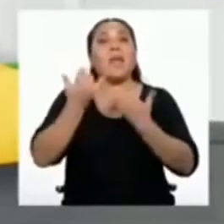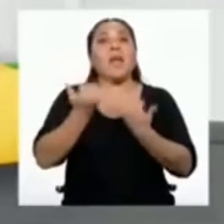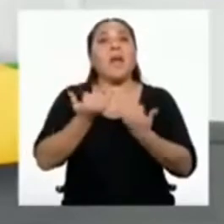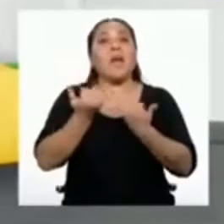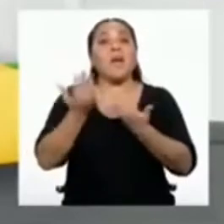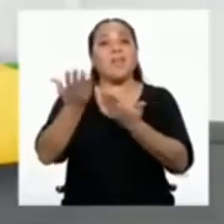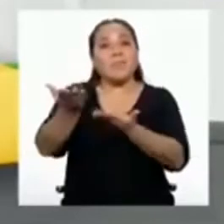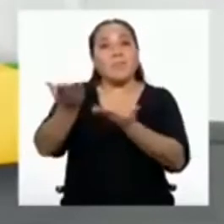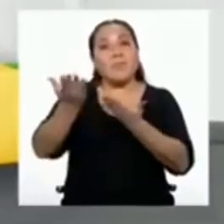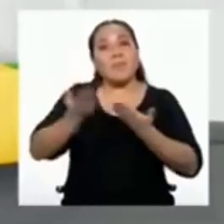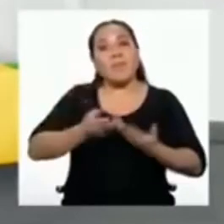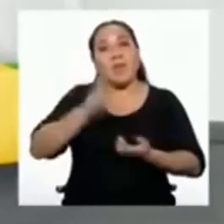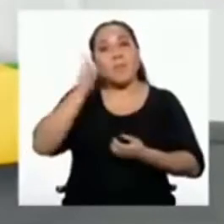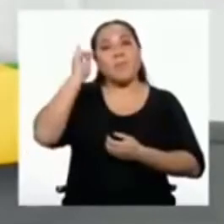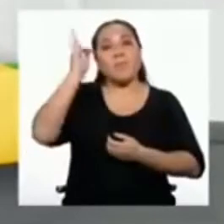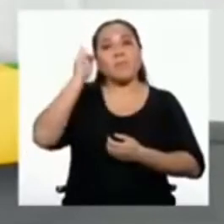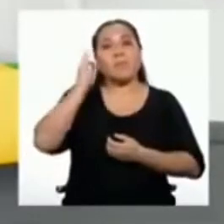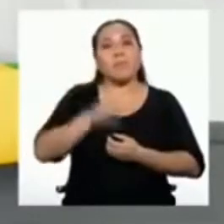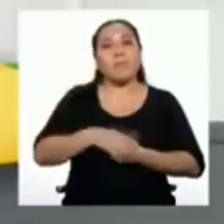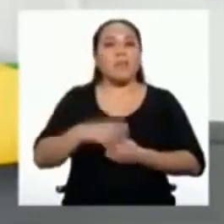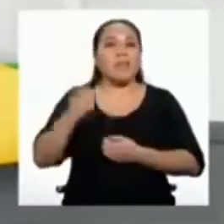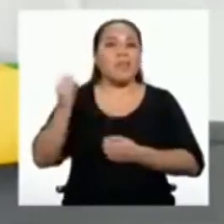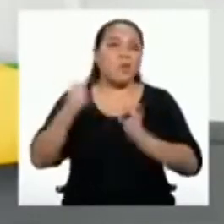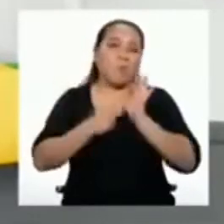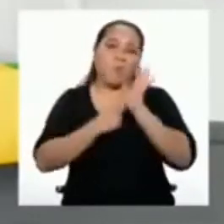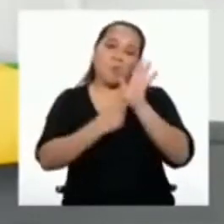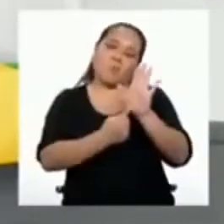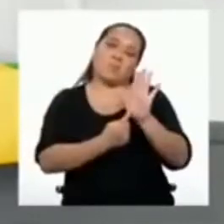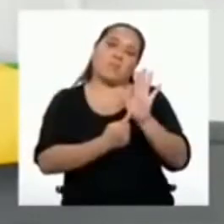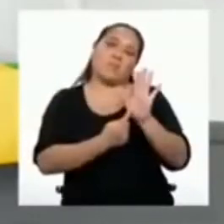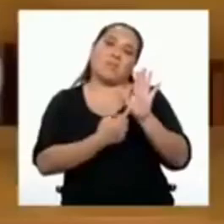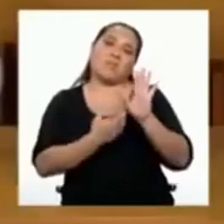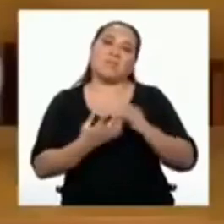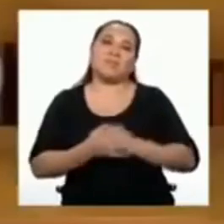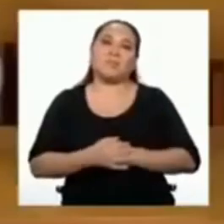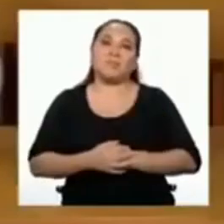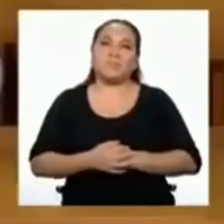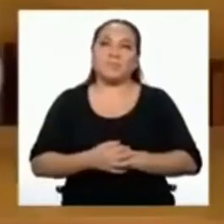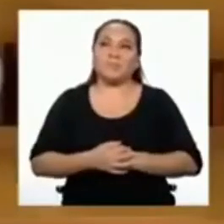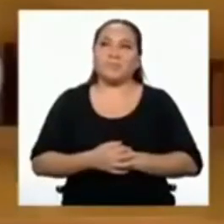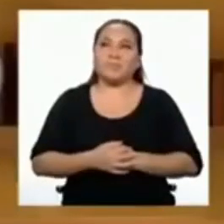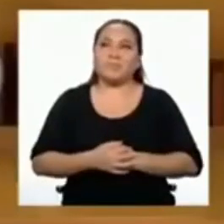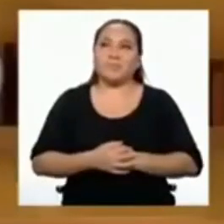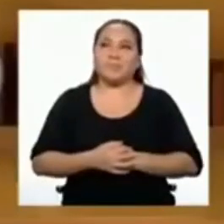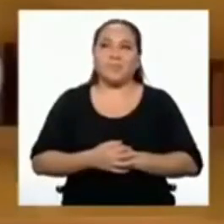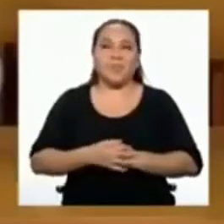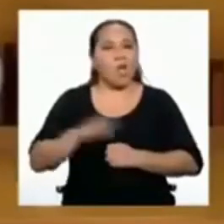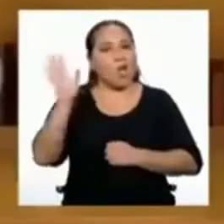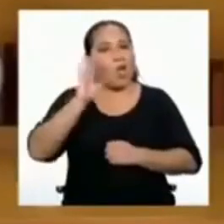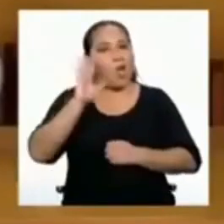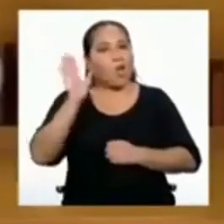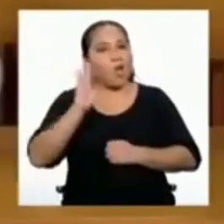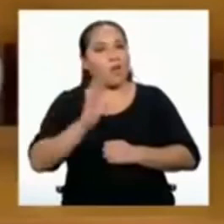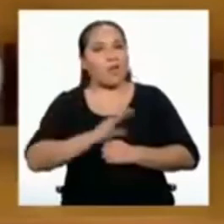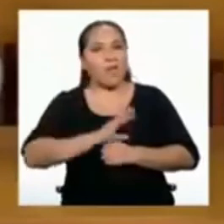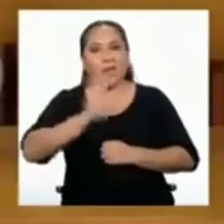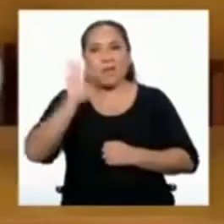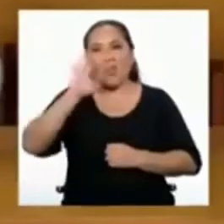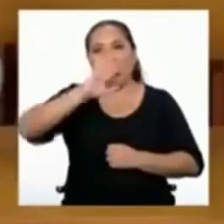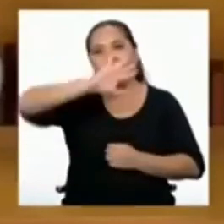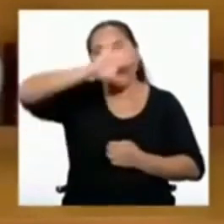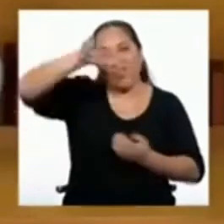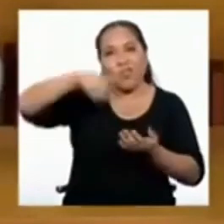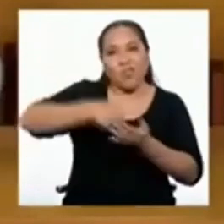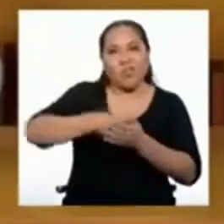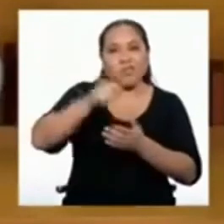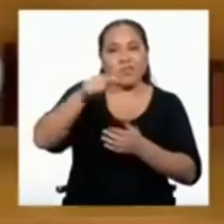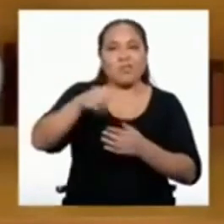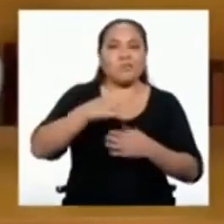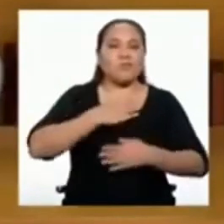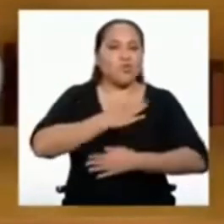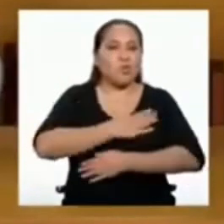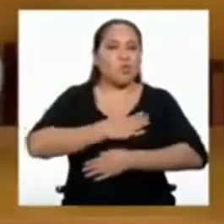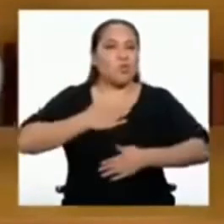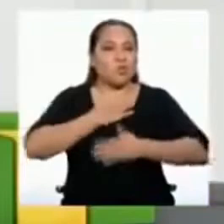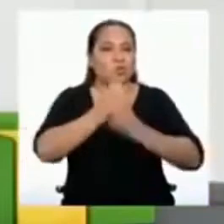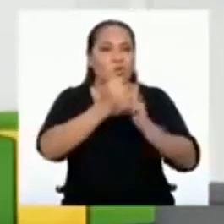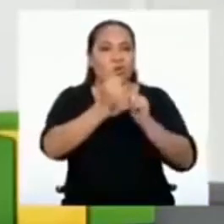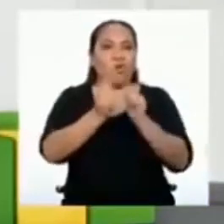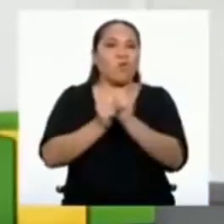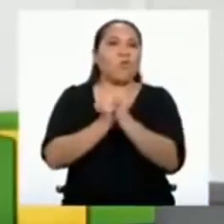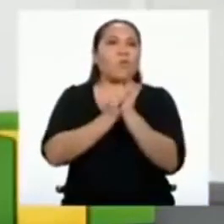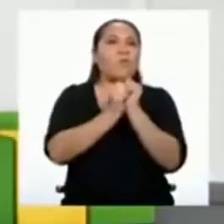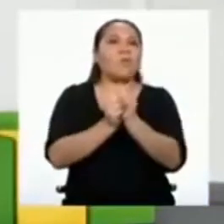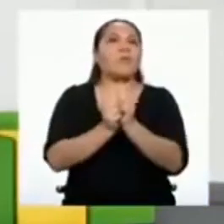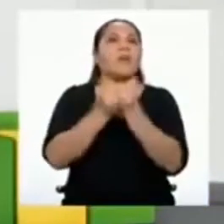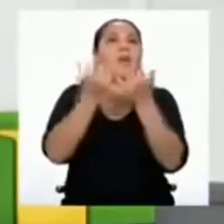bienvenida al profesor que tiene algo que mostrarnos. Hola, Llanera. Hola con todos y todas. Es un gusto acompañarlos